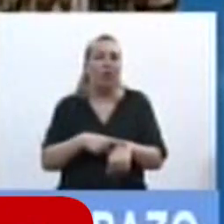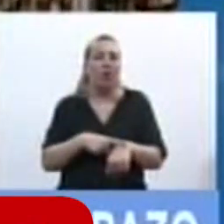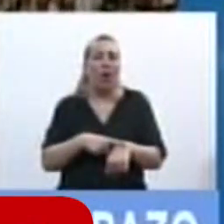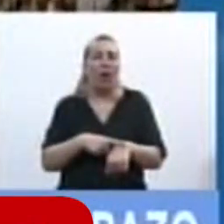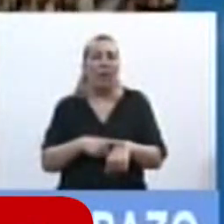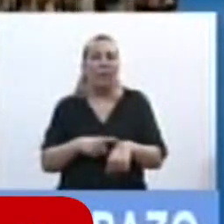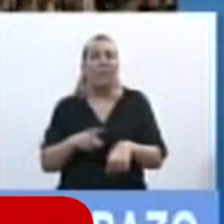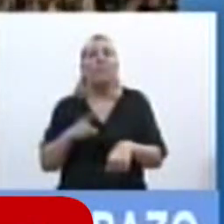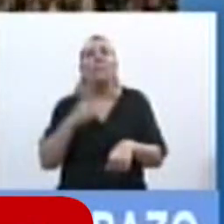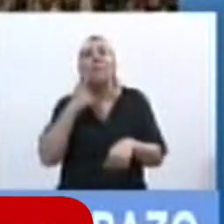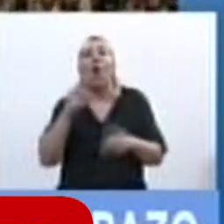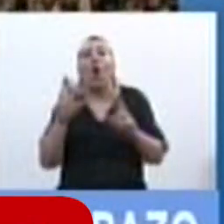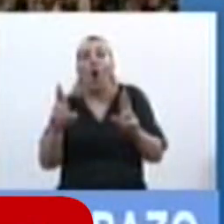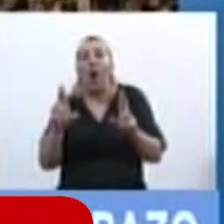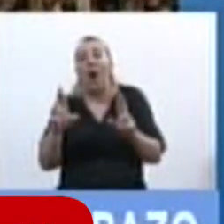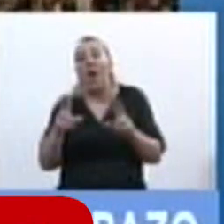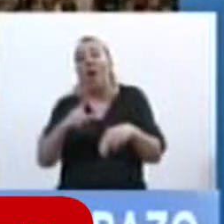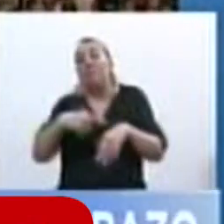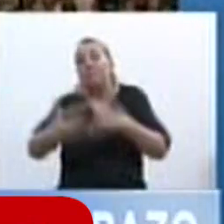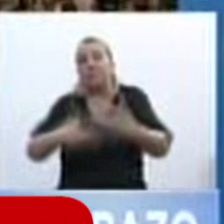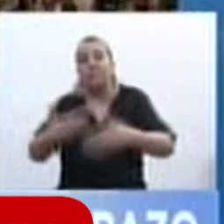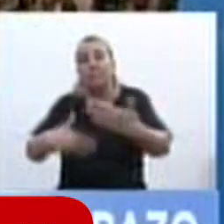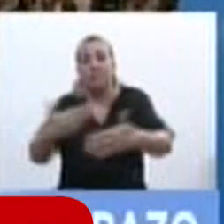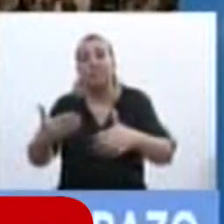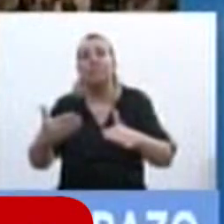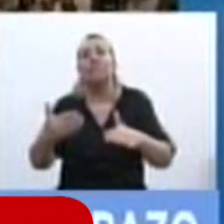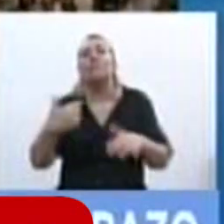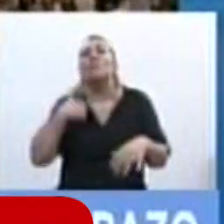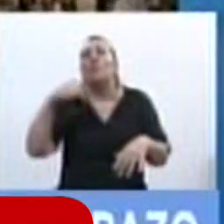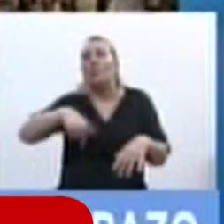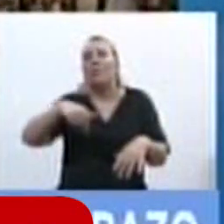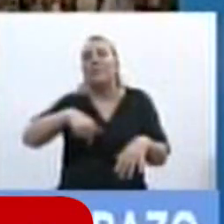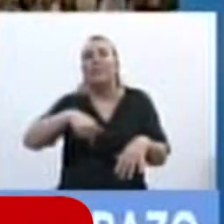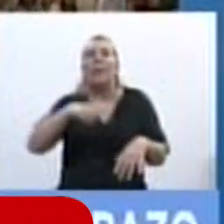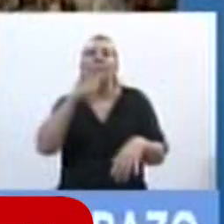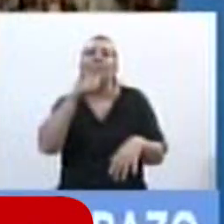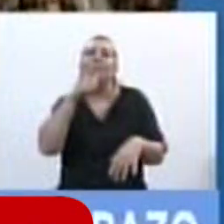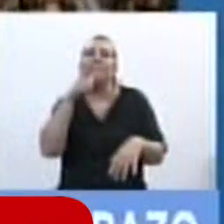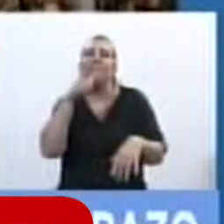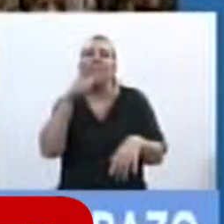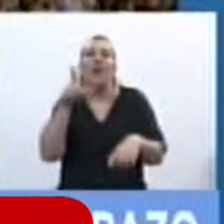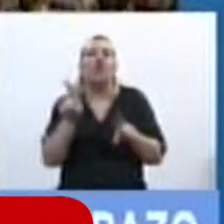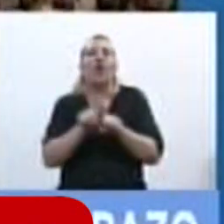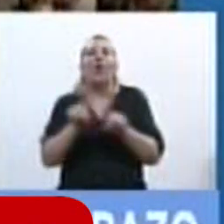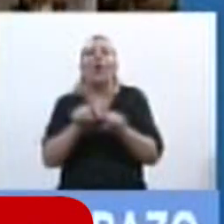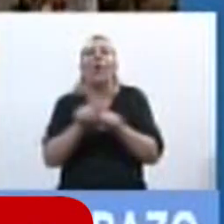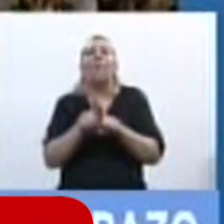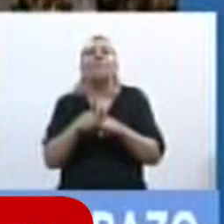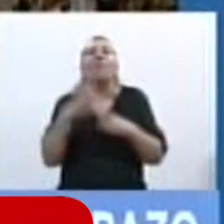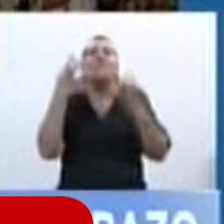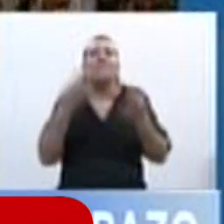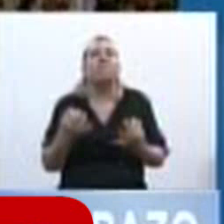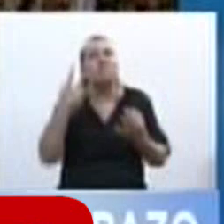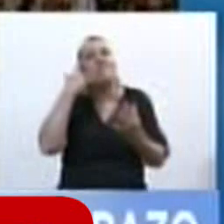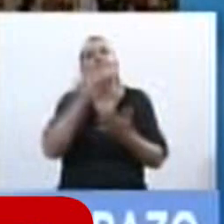esperemos que con el correr del tiempo, lo que hoy parecería ser que era algo que no nos iba a poder reconciliar,